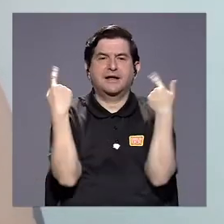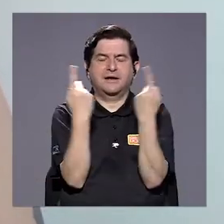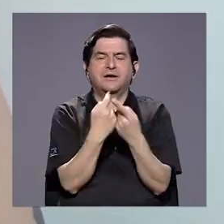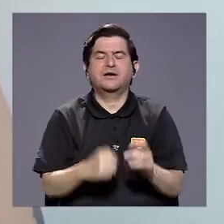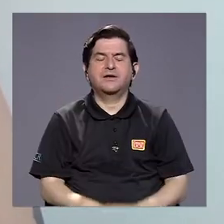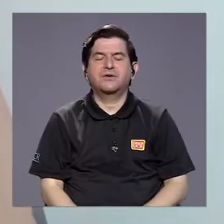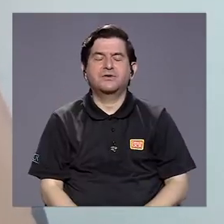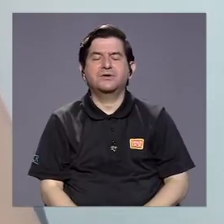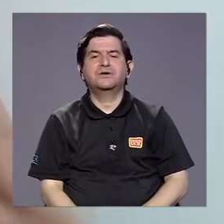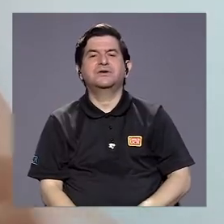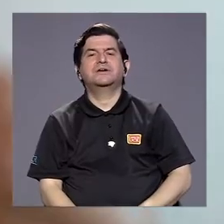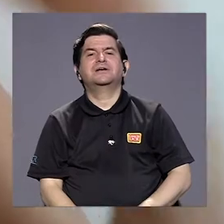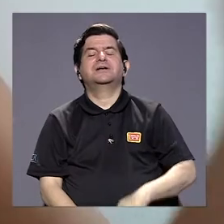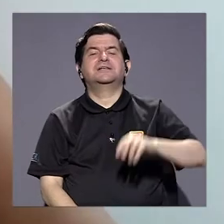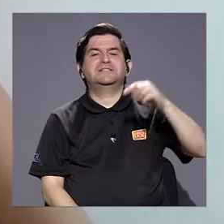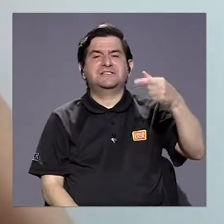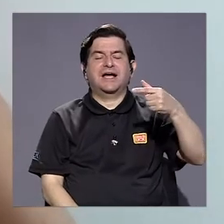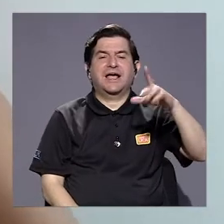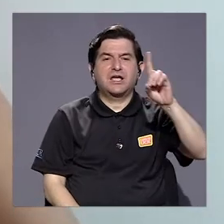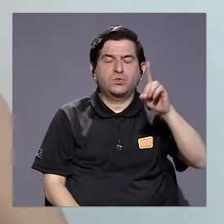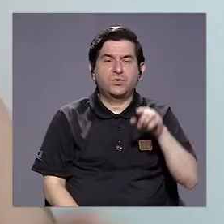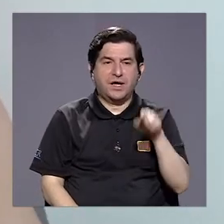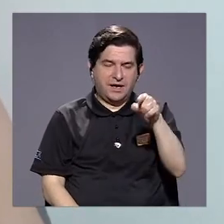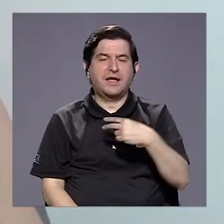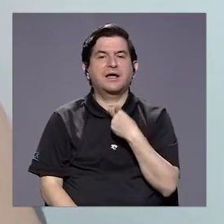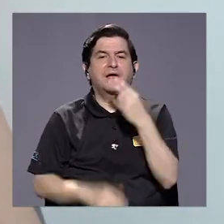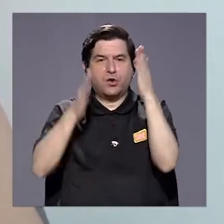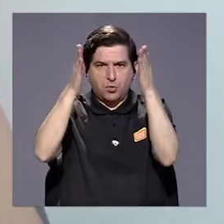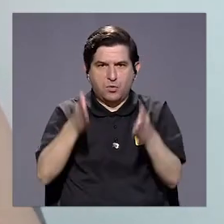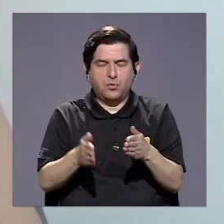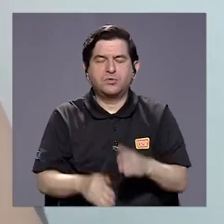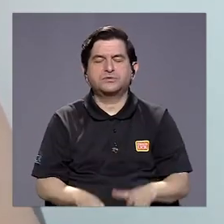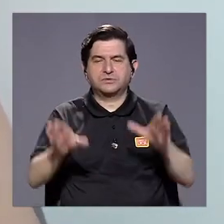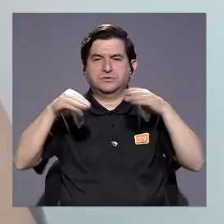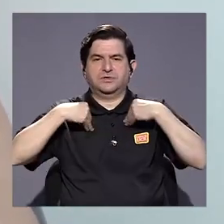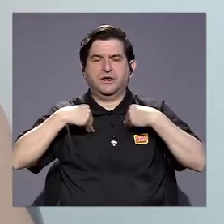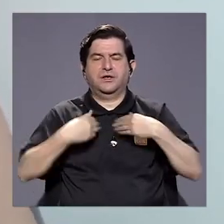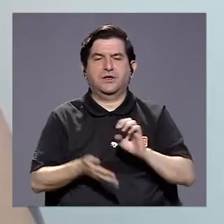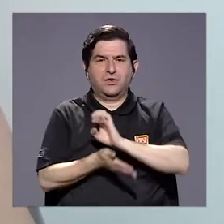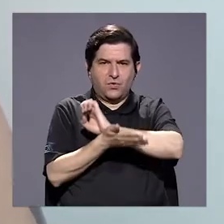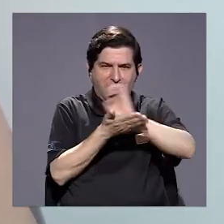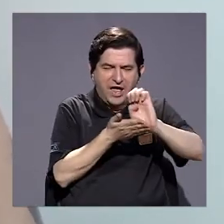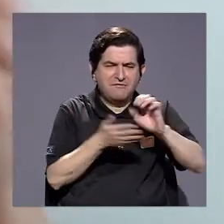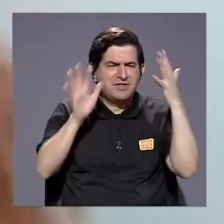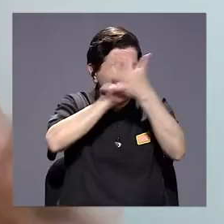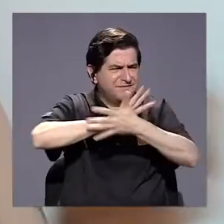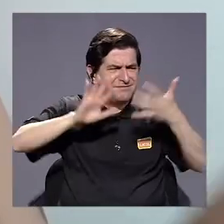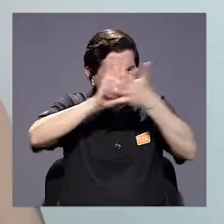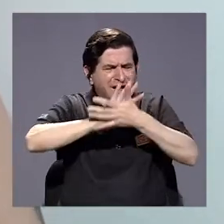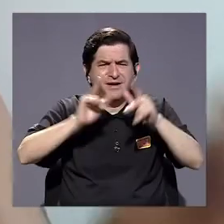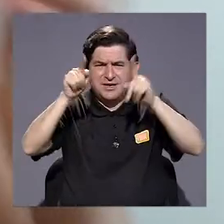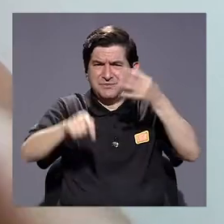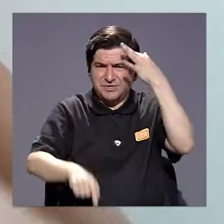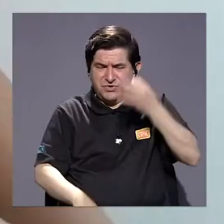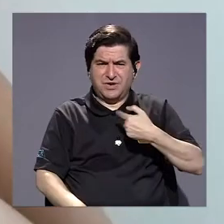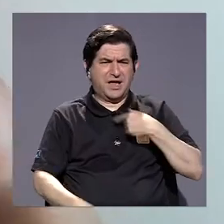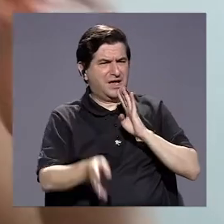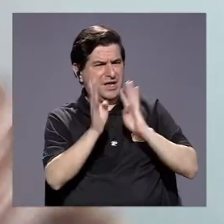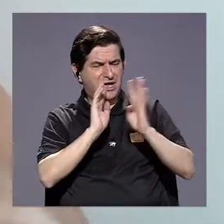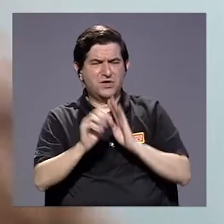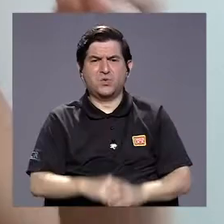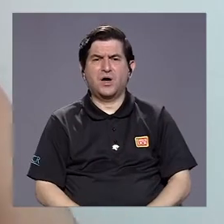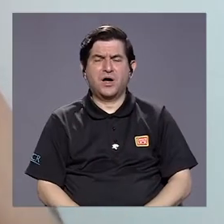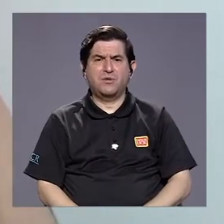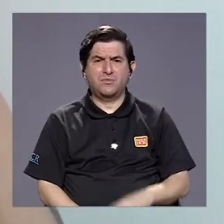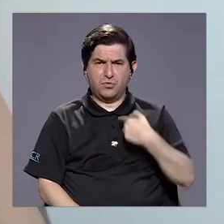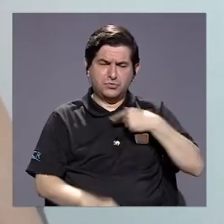del partido, Yankei Durán, es quien asume la vocería para evitar ese tipo de confusiones, que la gente piense que yo estoy